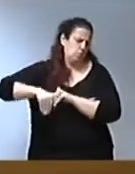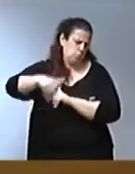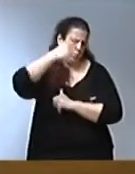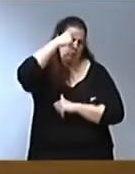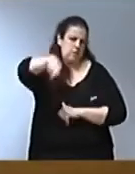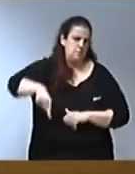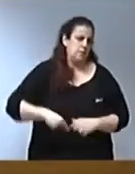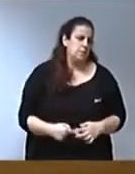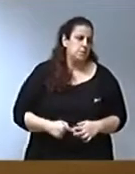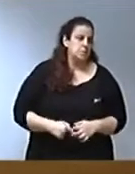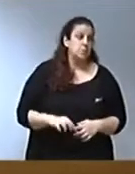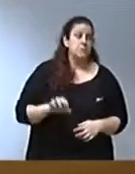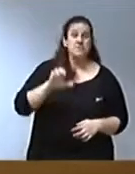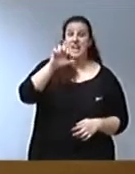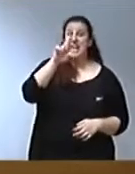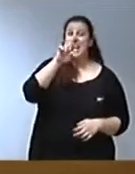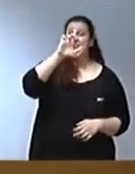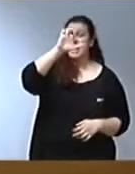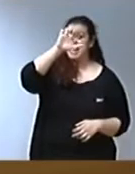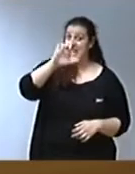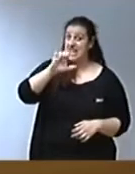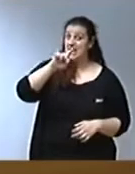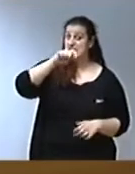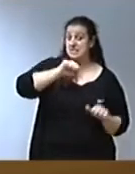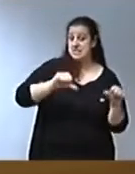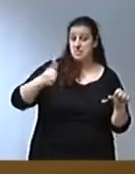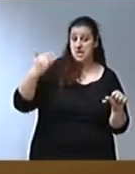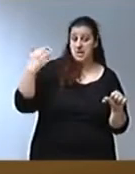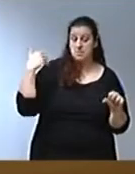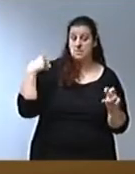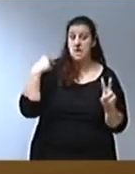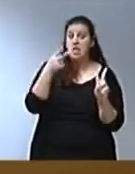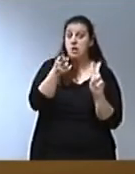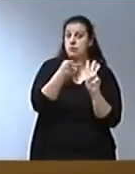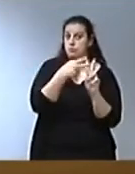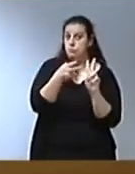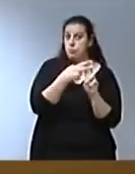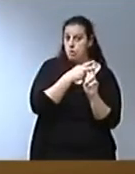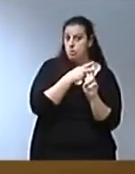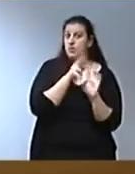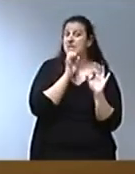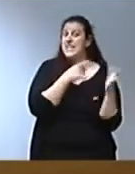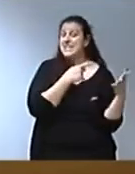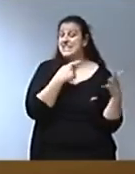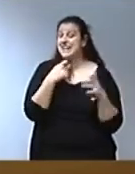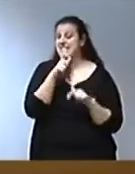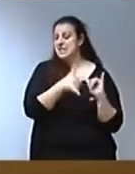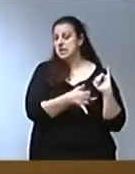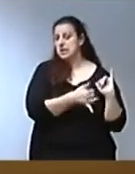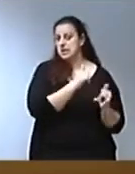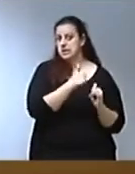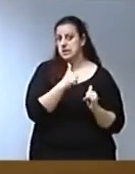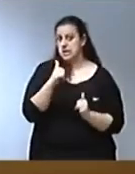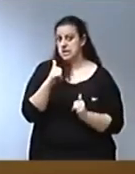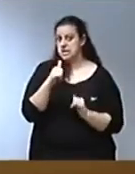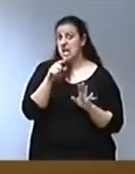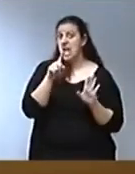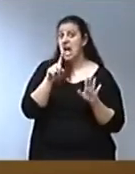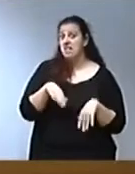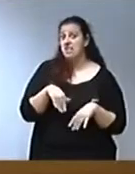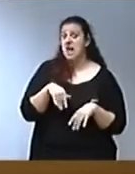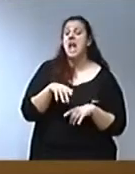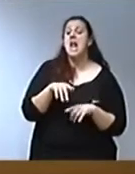pasada uno en la FOR, 600, que saben ustedes que se traducirán en miles de sus empresas